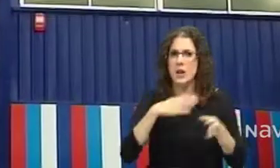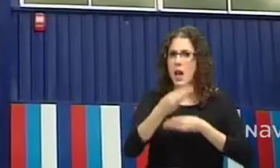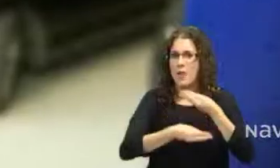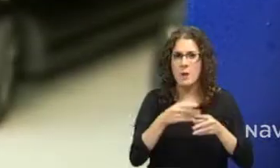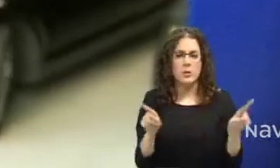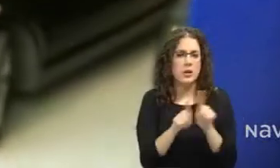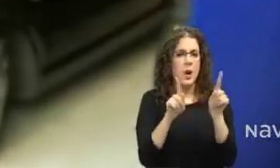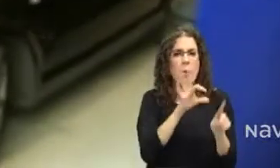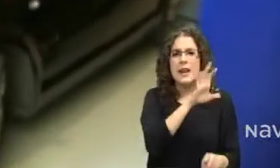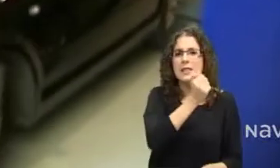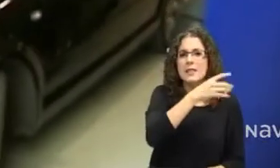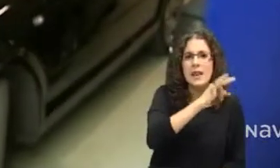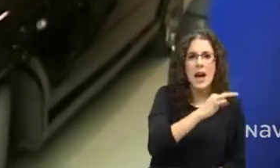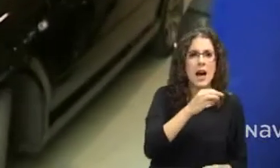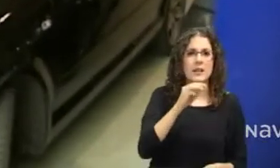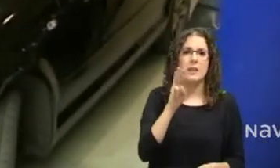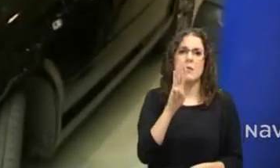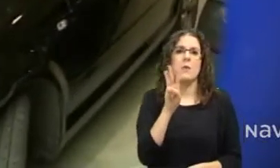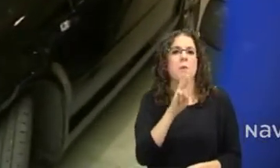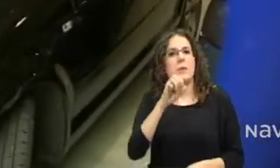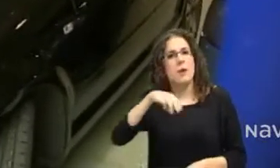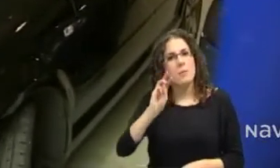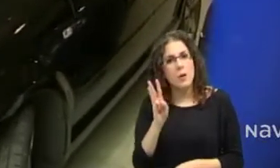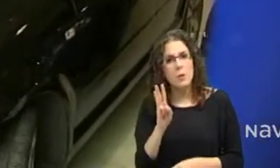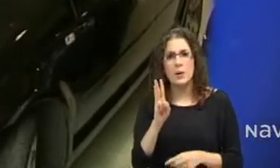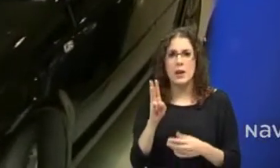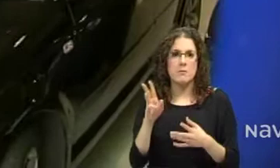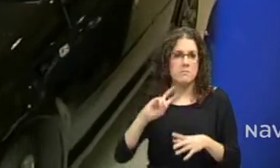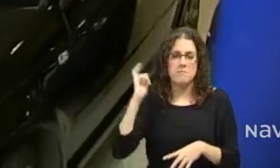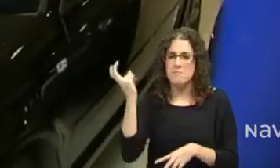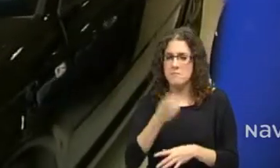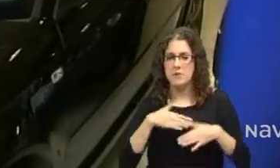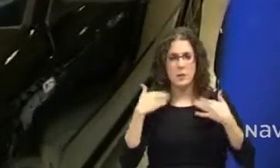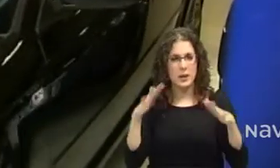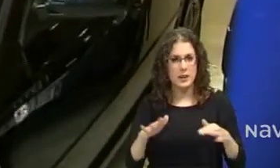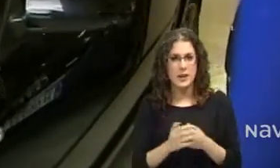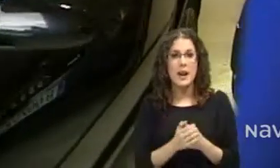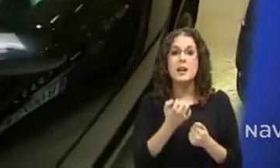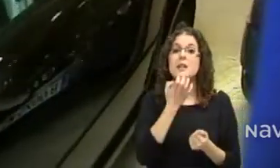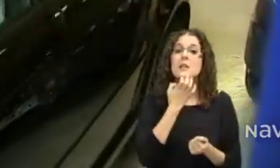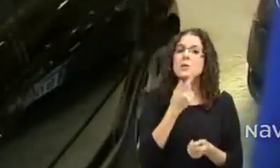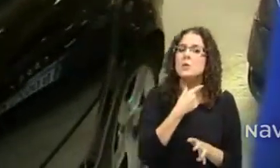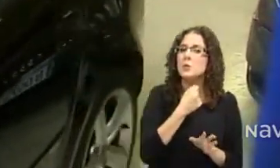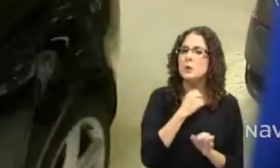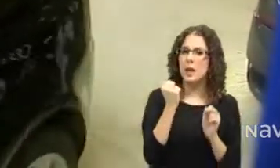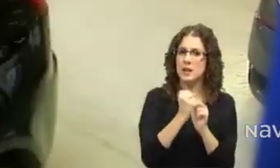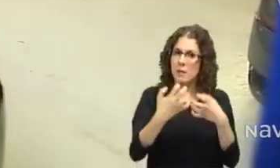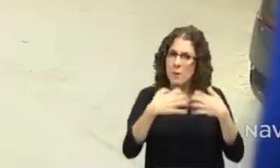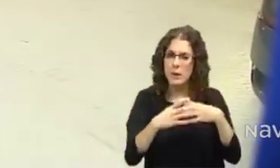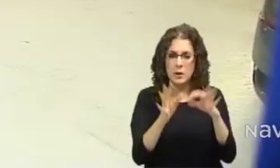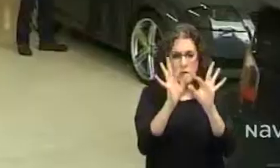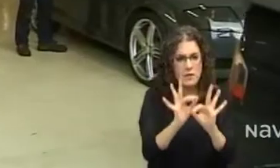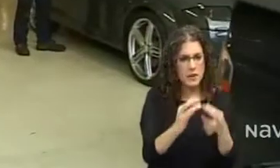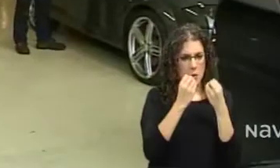Seat a un BMW, Mercedes, todo tipo de marcas. Nos gusta trabajar con bastante finura en lo que es la mecánica y la